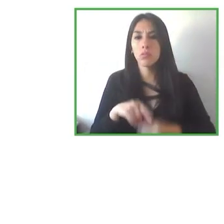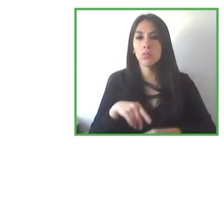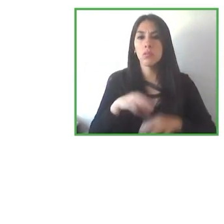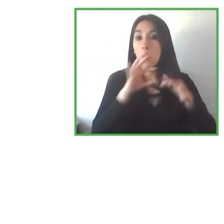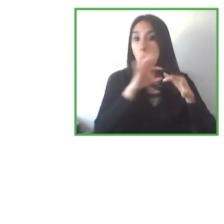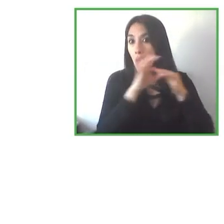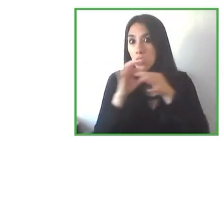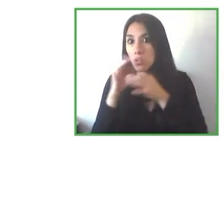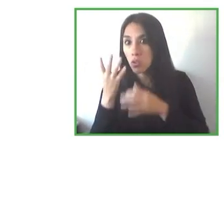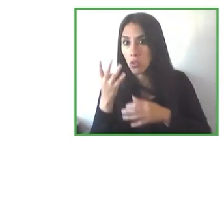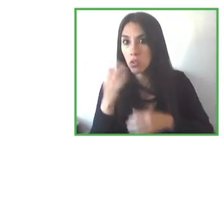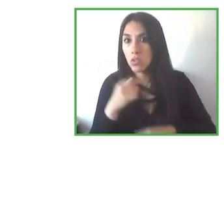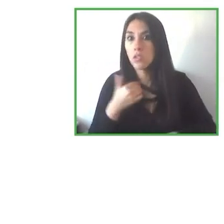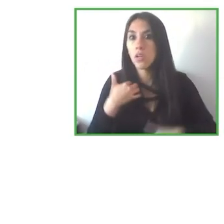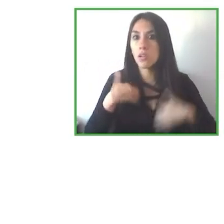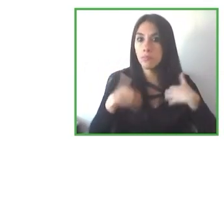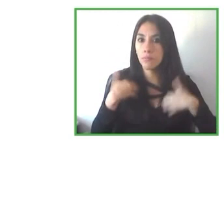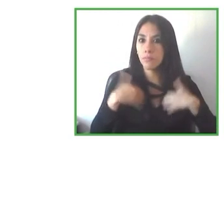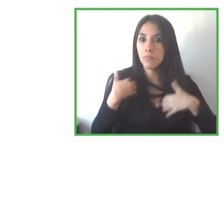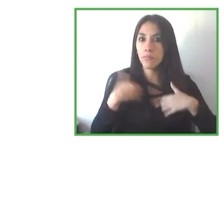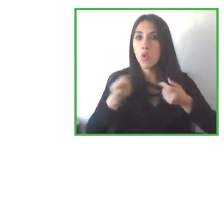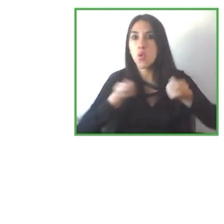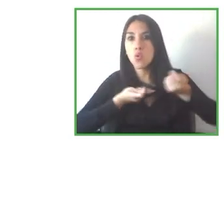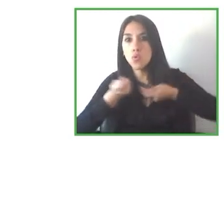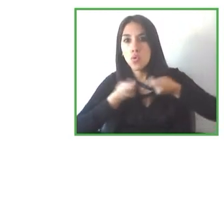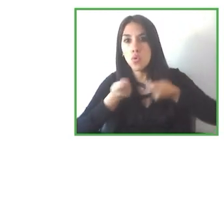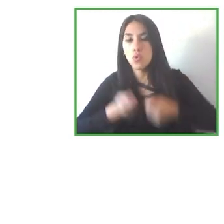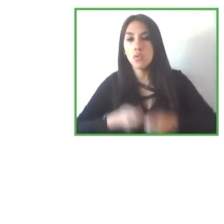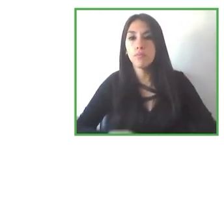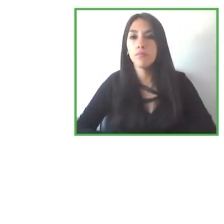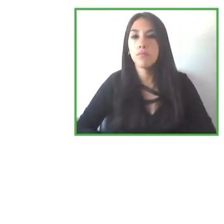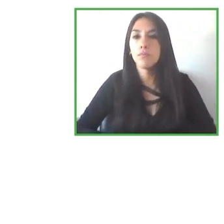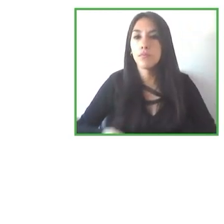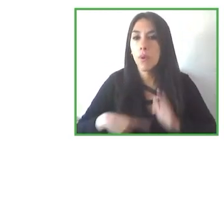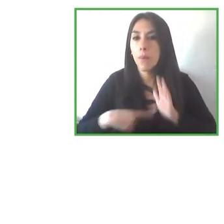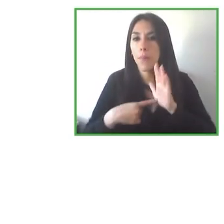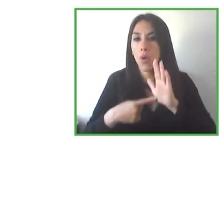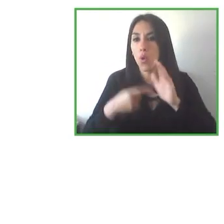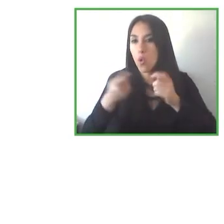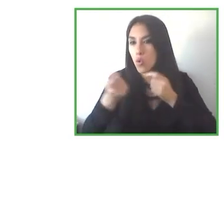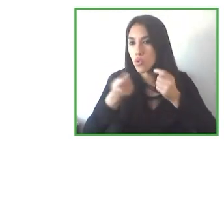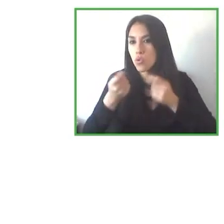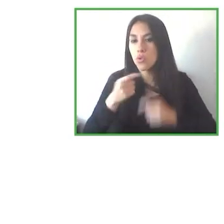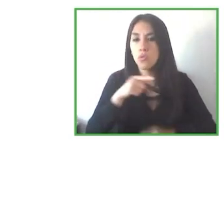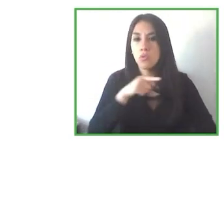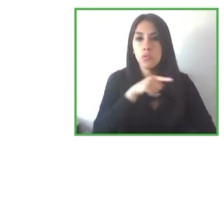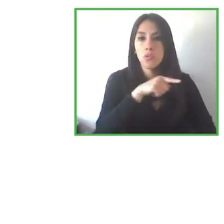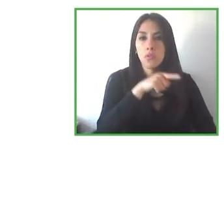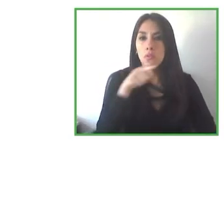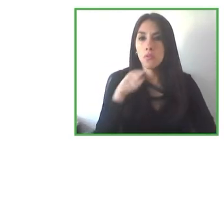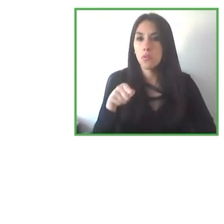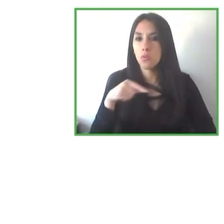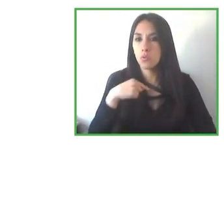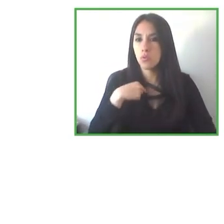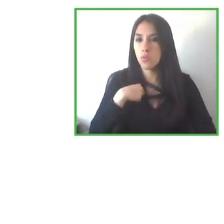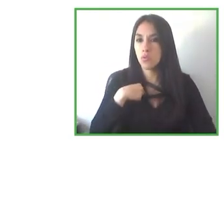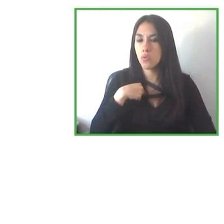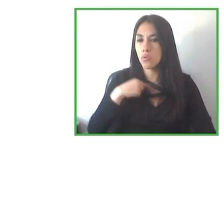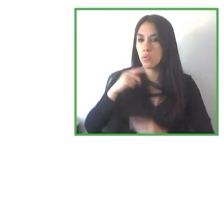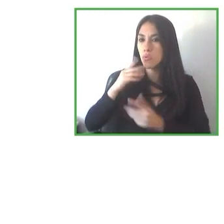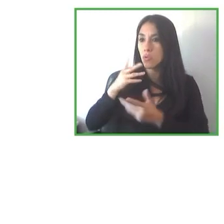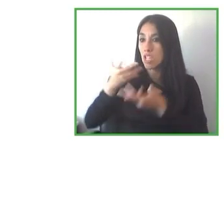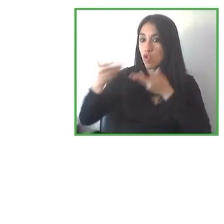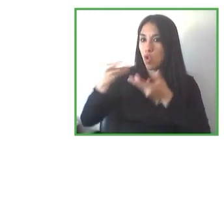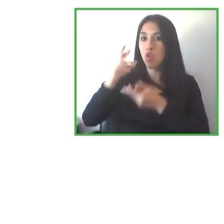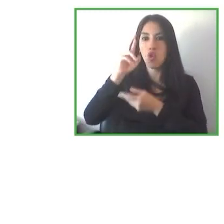abordar un negocio que no tiene ninguna relación con el tipo de trabajo en el que uno está funcionando va a ser muy difícil